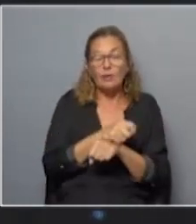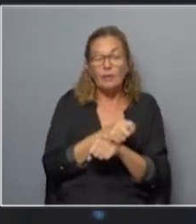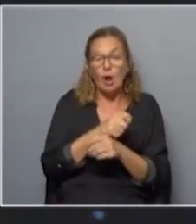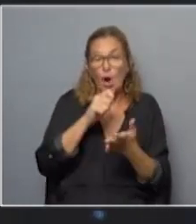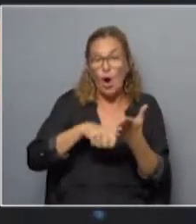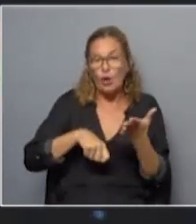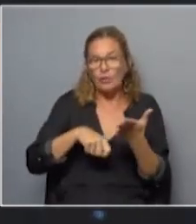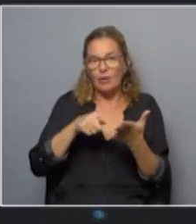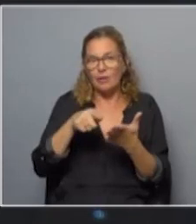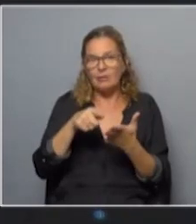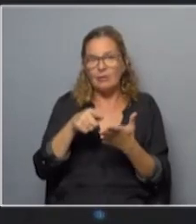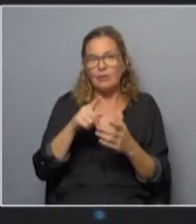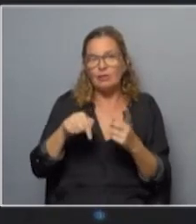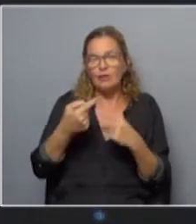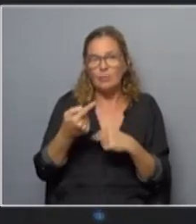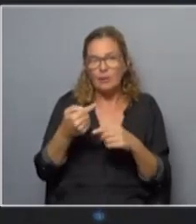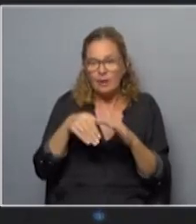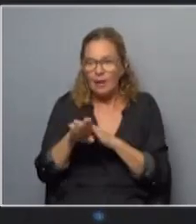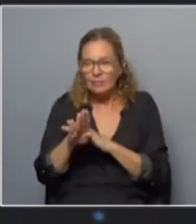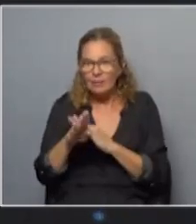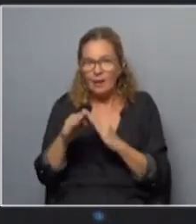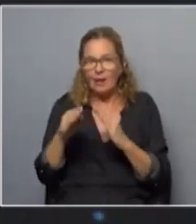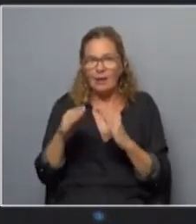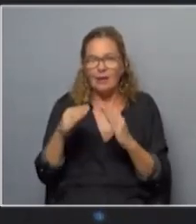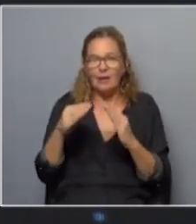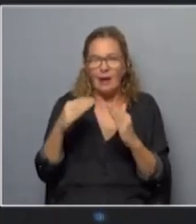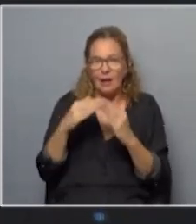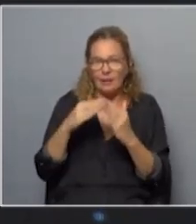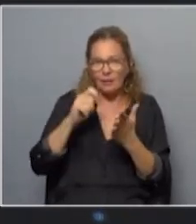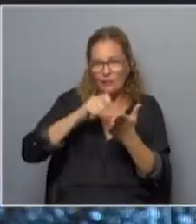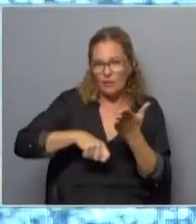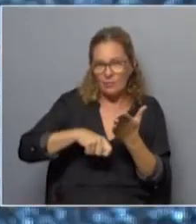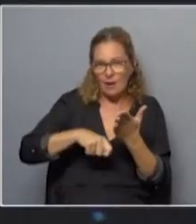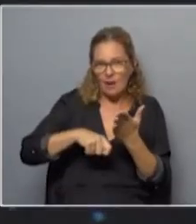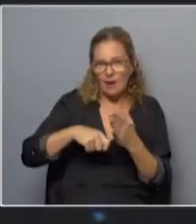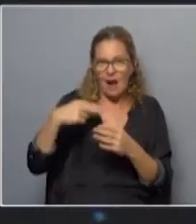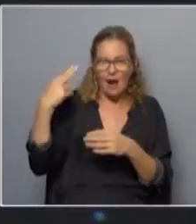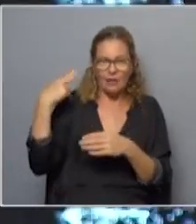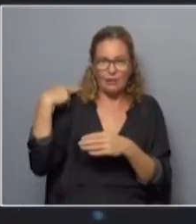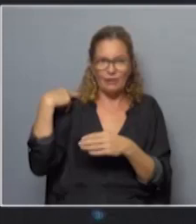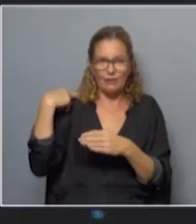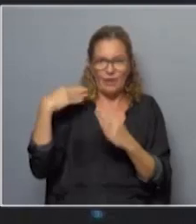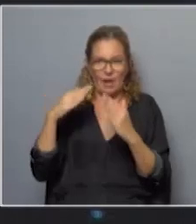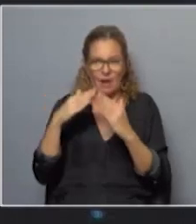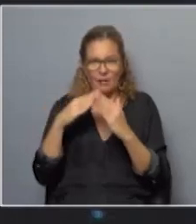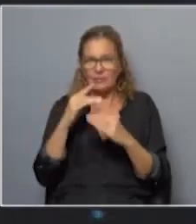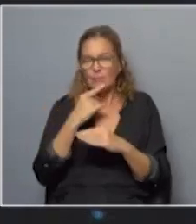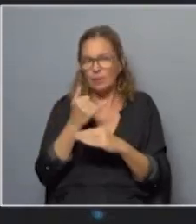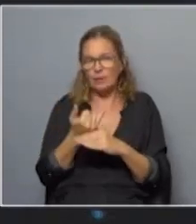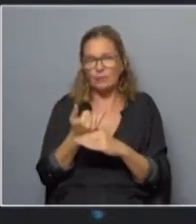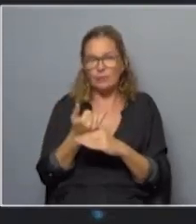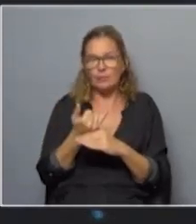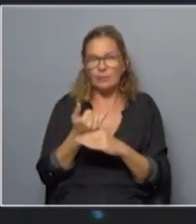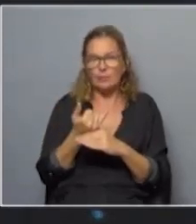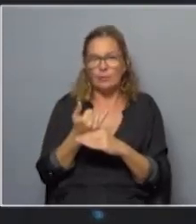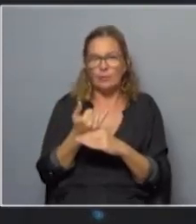hace es después que se hace el allanamiento se le hace firmar un acta al jefe de la casa con